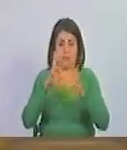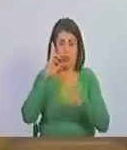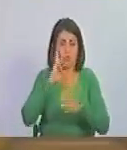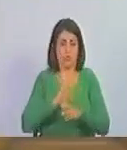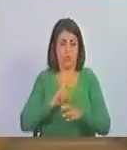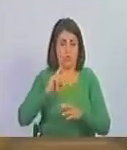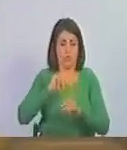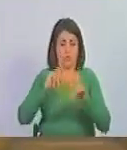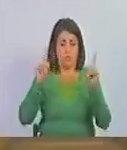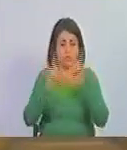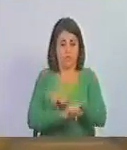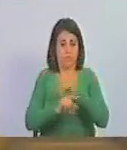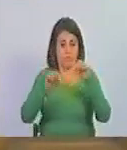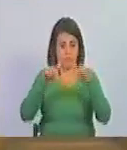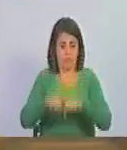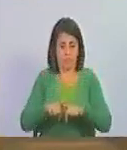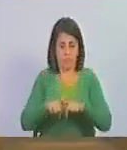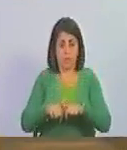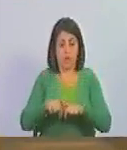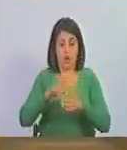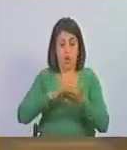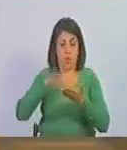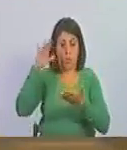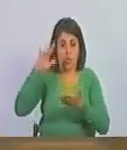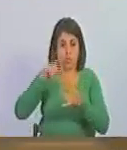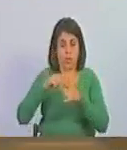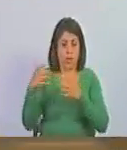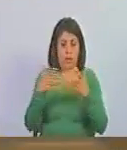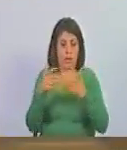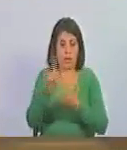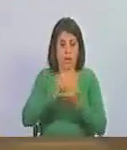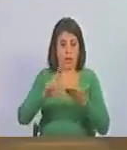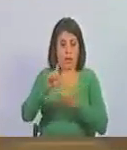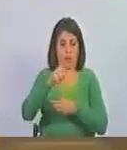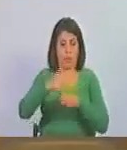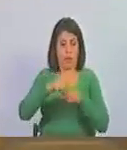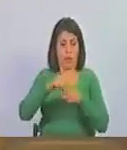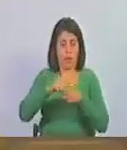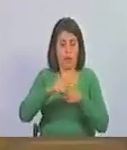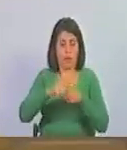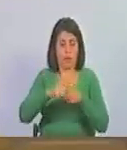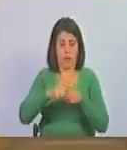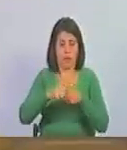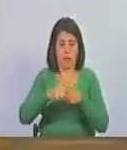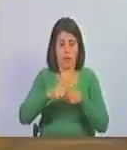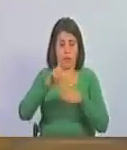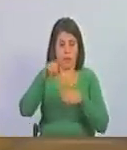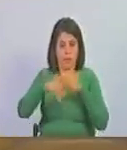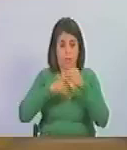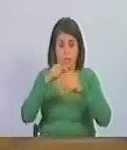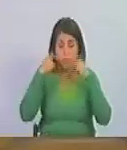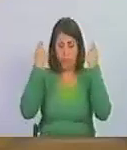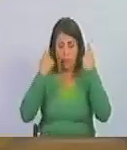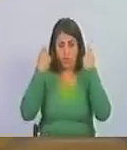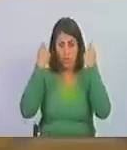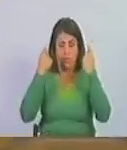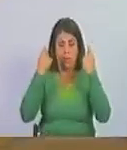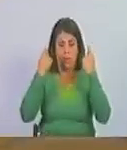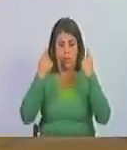que convergió en esta fecha de gloria de la batalla naval del lago de Maracaibo también se estarán celebrando